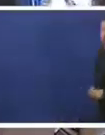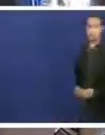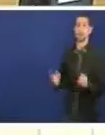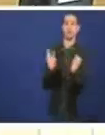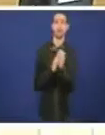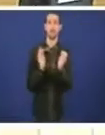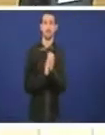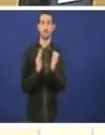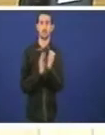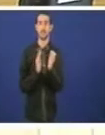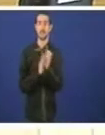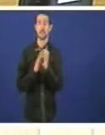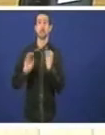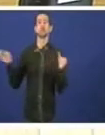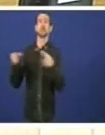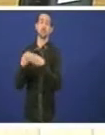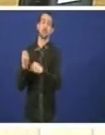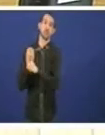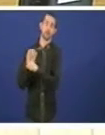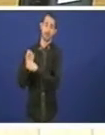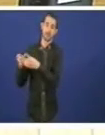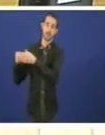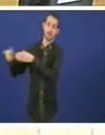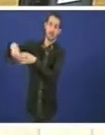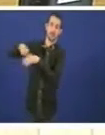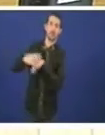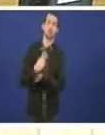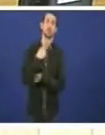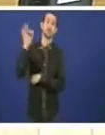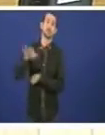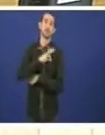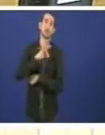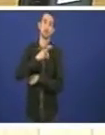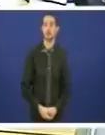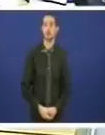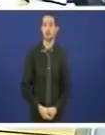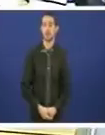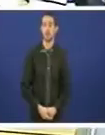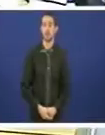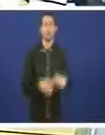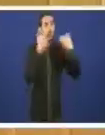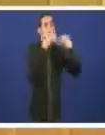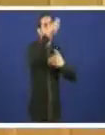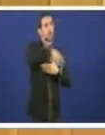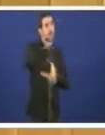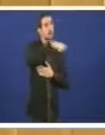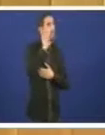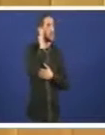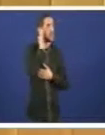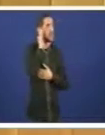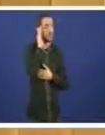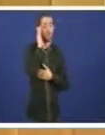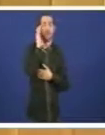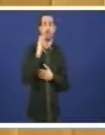polo grupo parlamentario socialista ten a palabra señora Gallego Calvar grazas señora presidenta